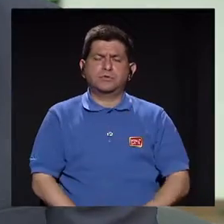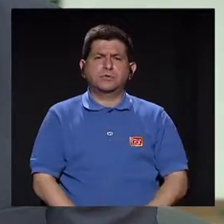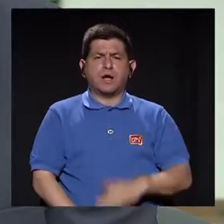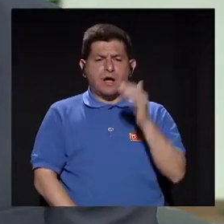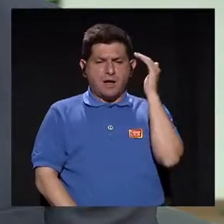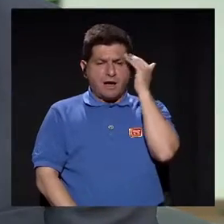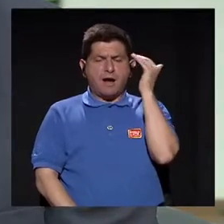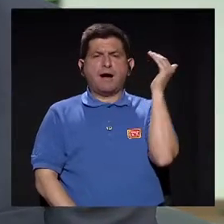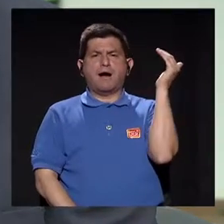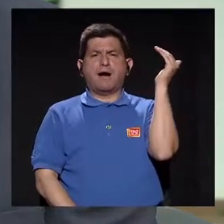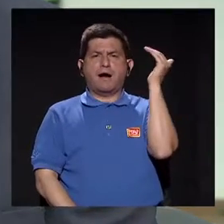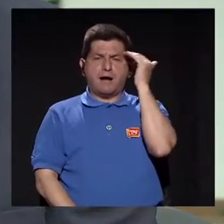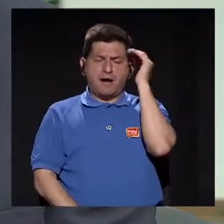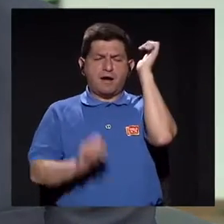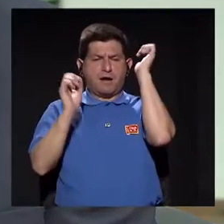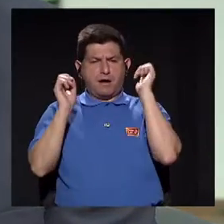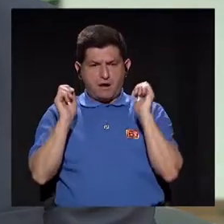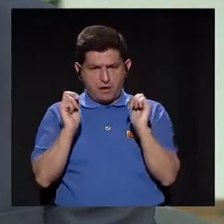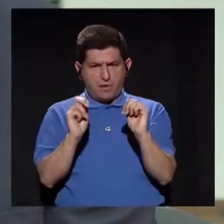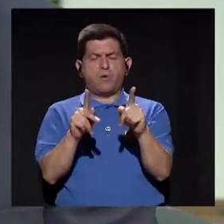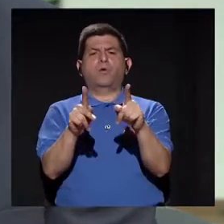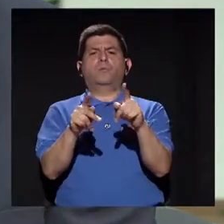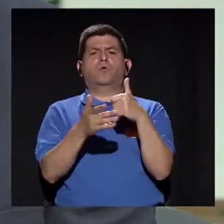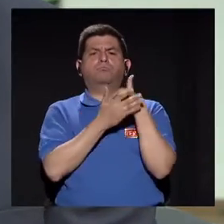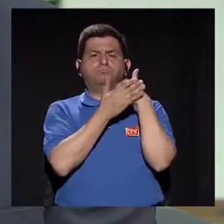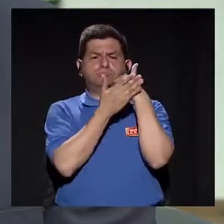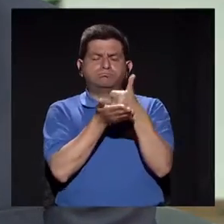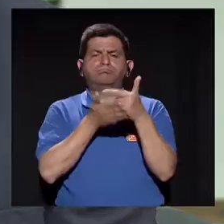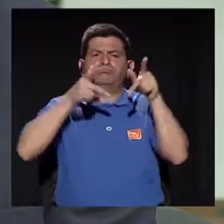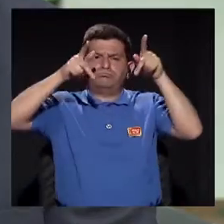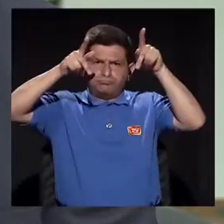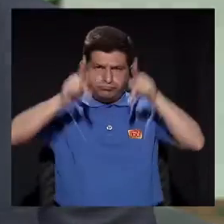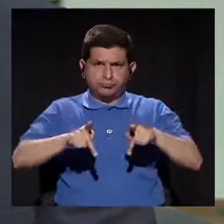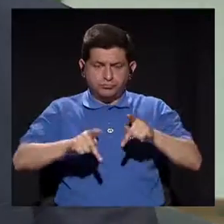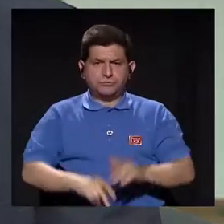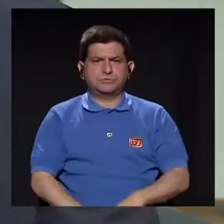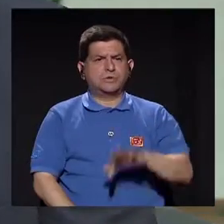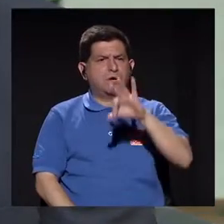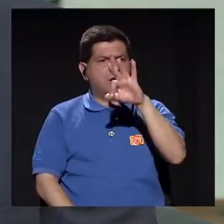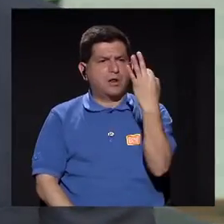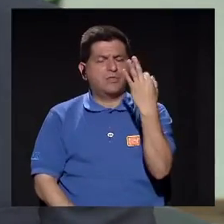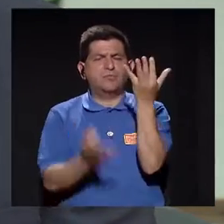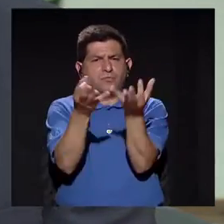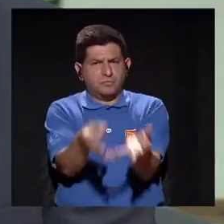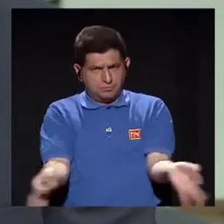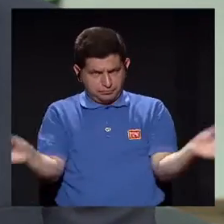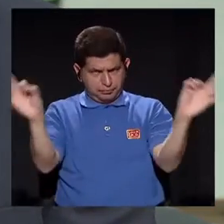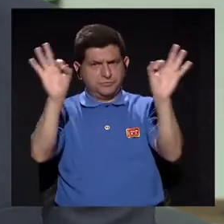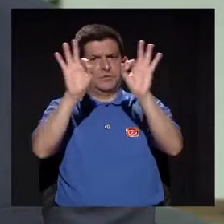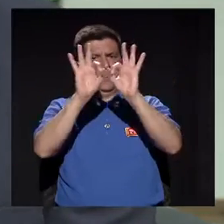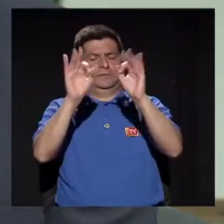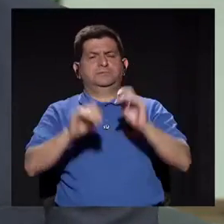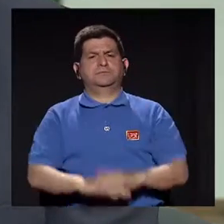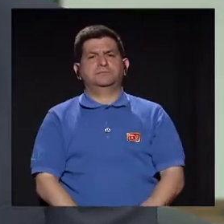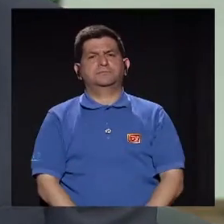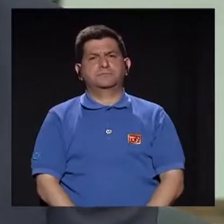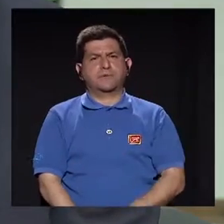el conocimiento y las posibilidades de ayuda al paciente de una forma muy importante.